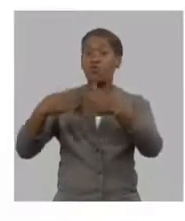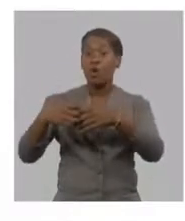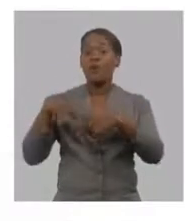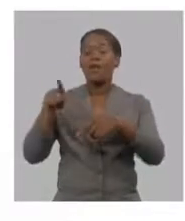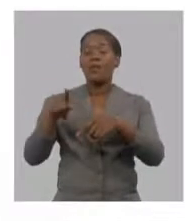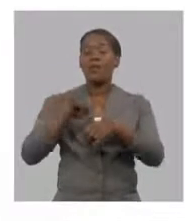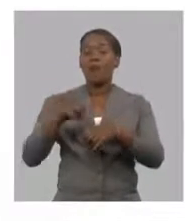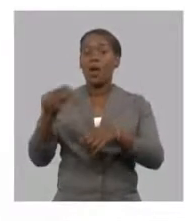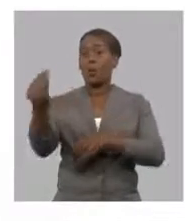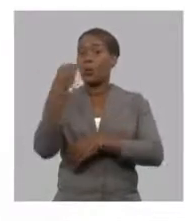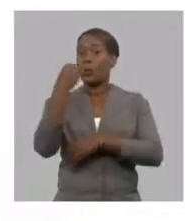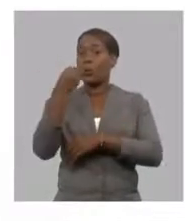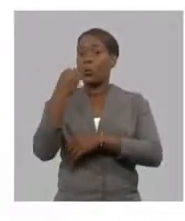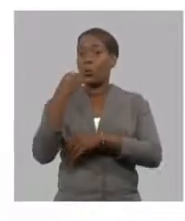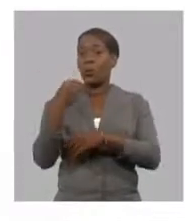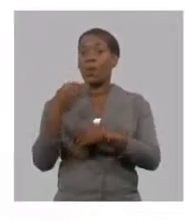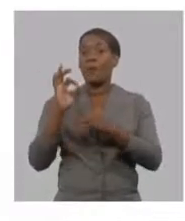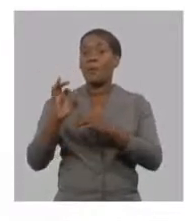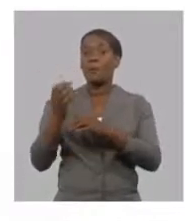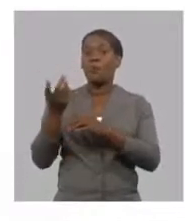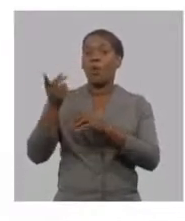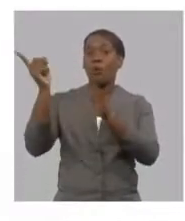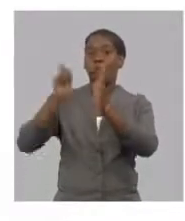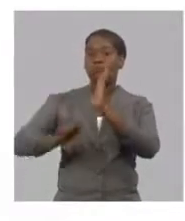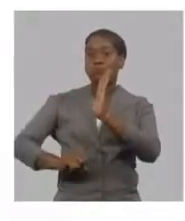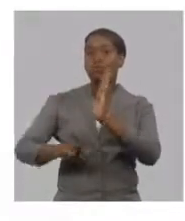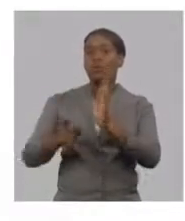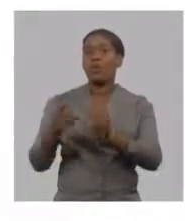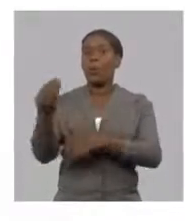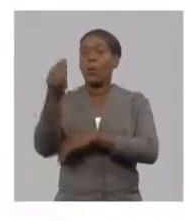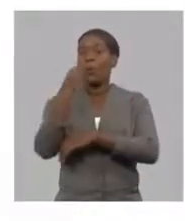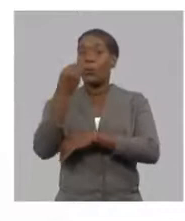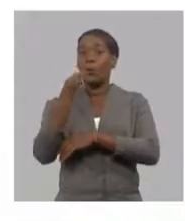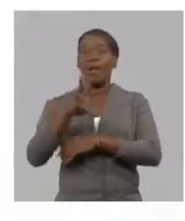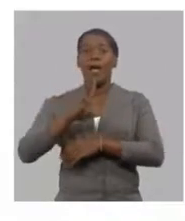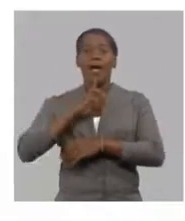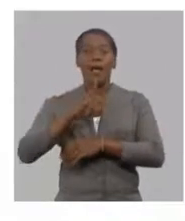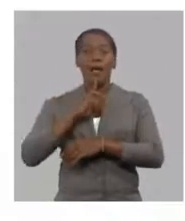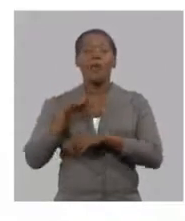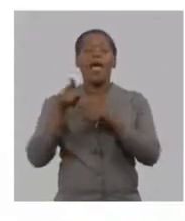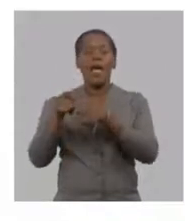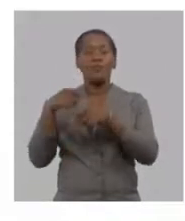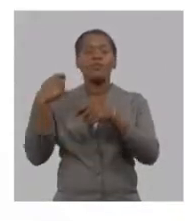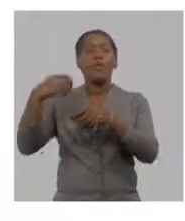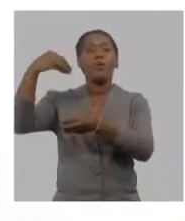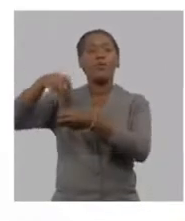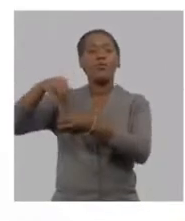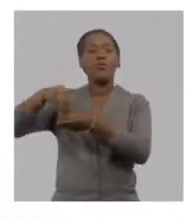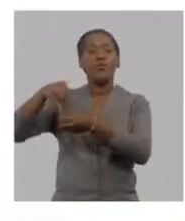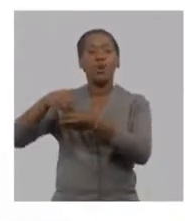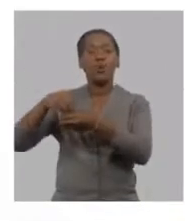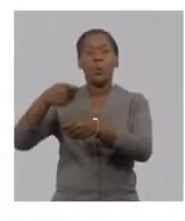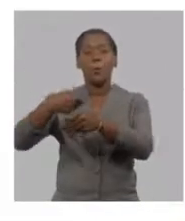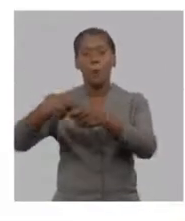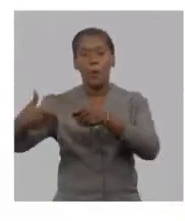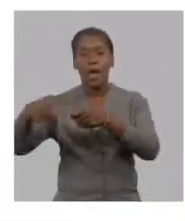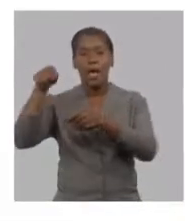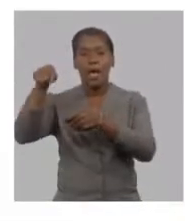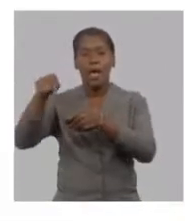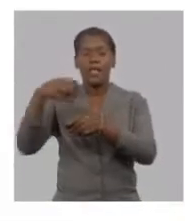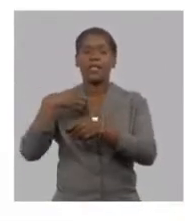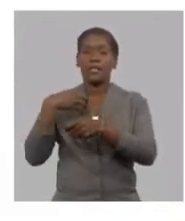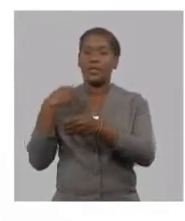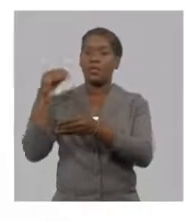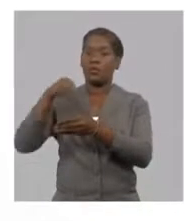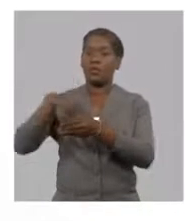nosotros en este proceso también vamos a diferenciar las coberturas de seguro o sea es el momento también de diferenciar ya tanto el crédito como el